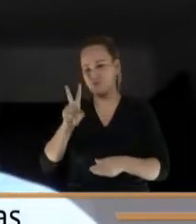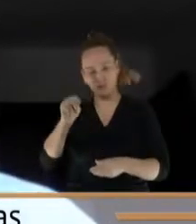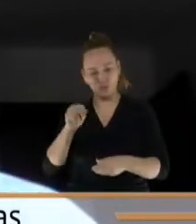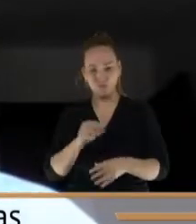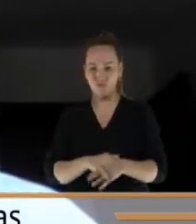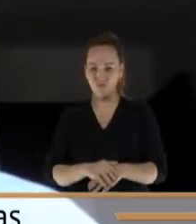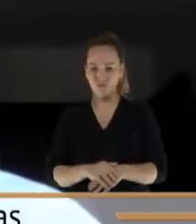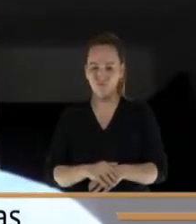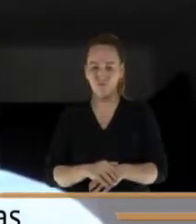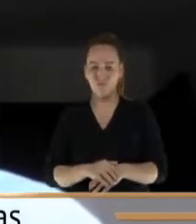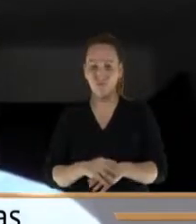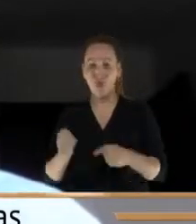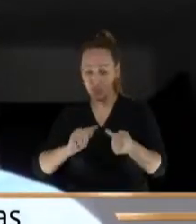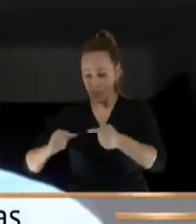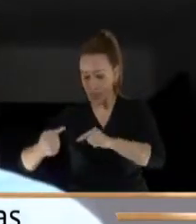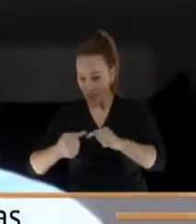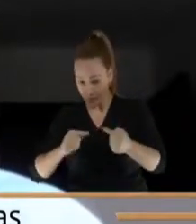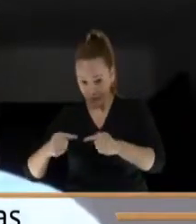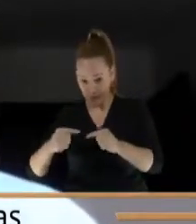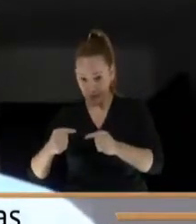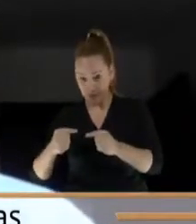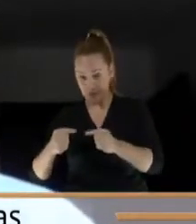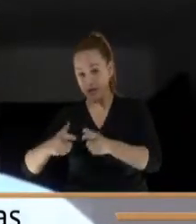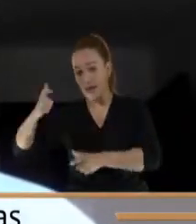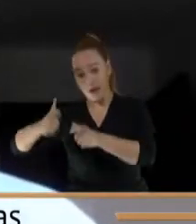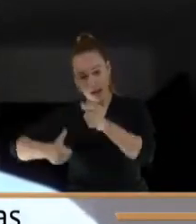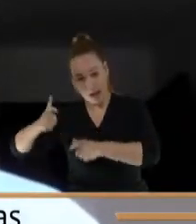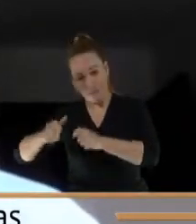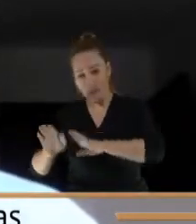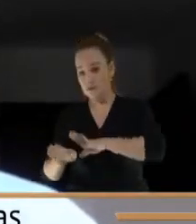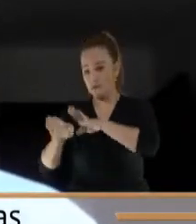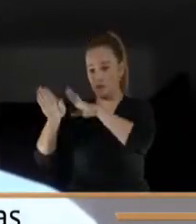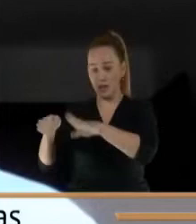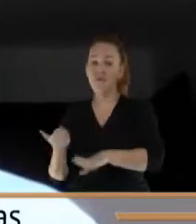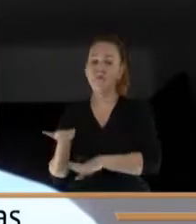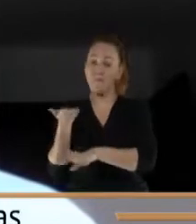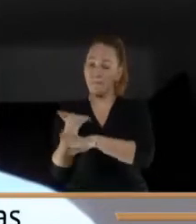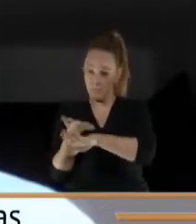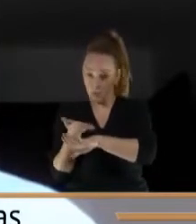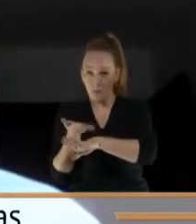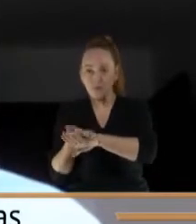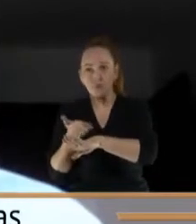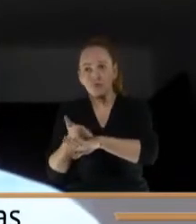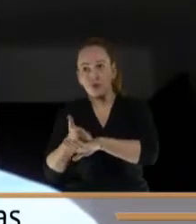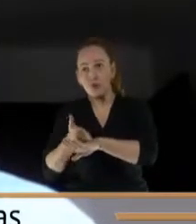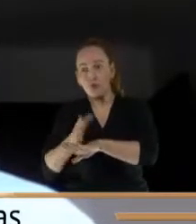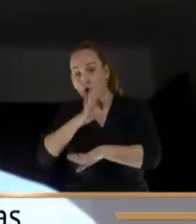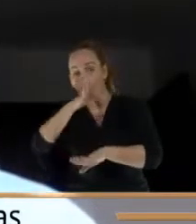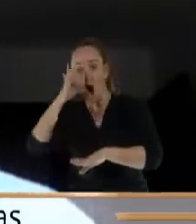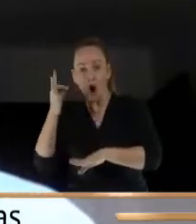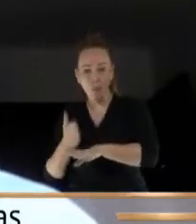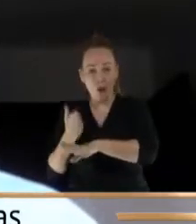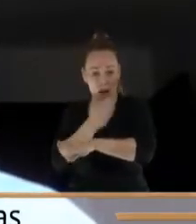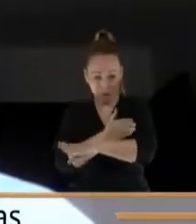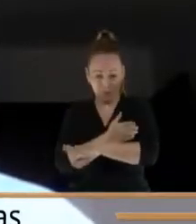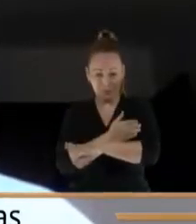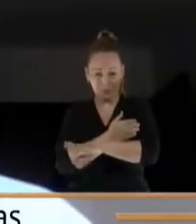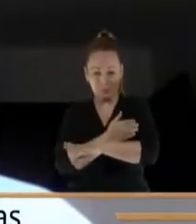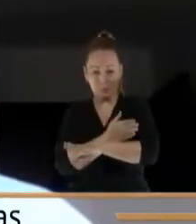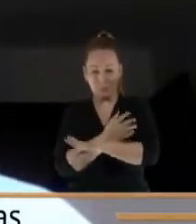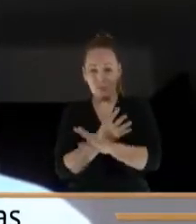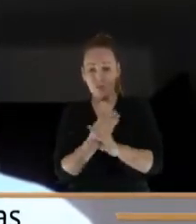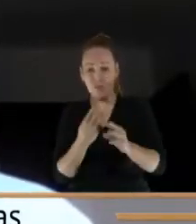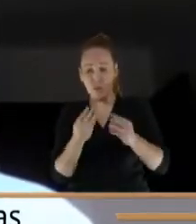en el debate en Cámara de Representantes, y esa proposición que alguien hizo en el primer debate de comisión primera,